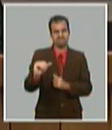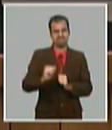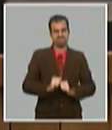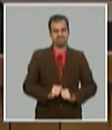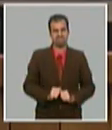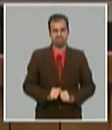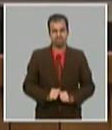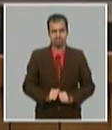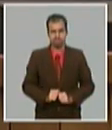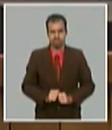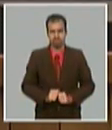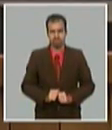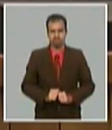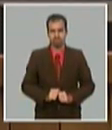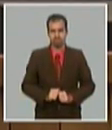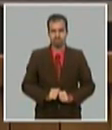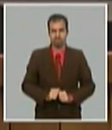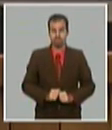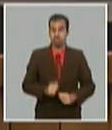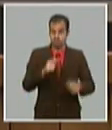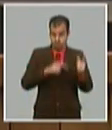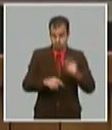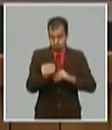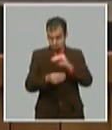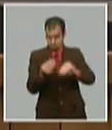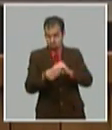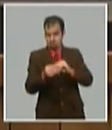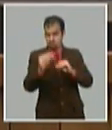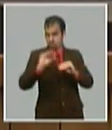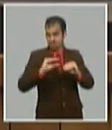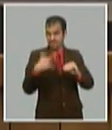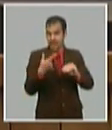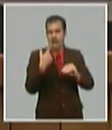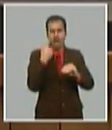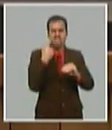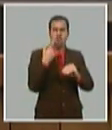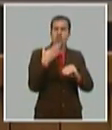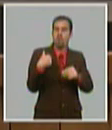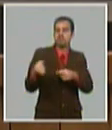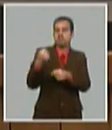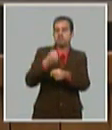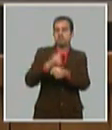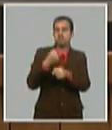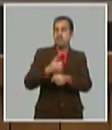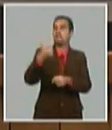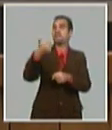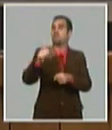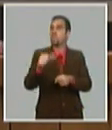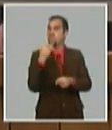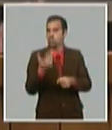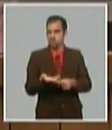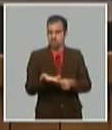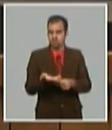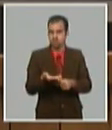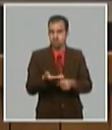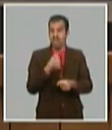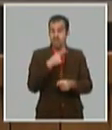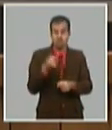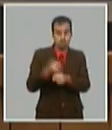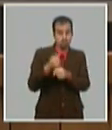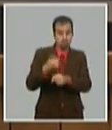y que se va a convertir en el ingreso móvil la distribución de la utilidad entonces tenemos que entender que si no hay utilidad no hay ingreso móvil